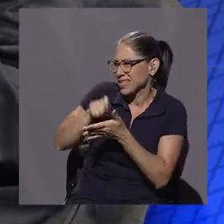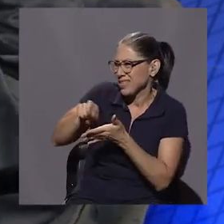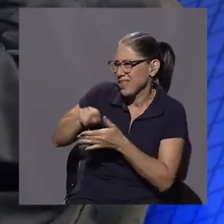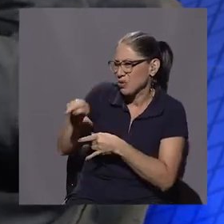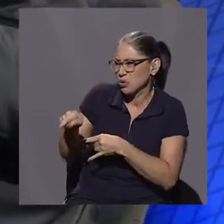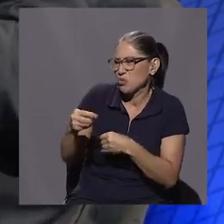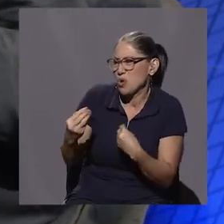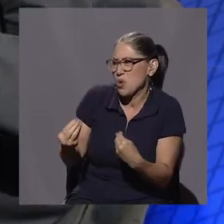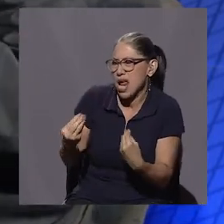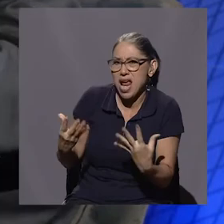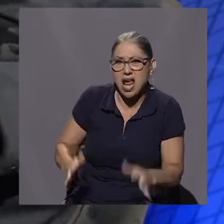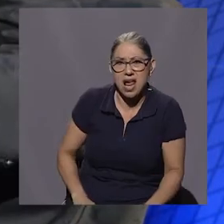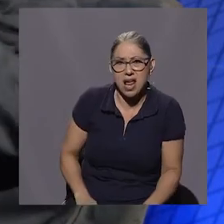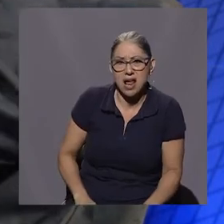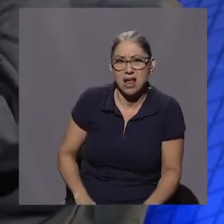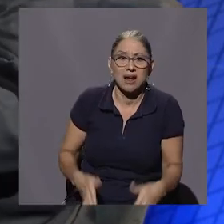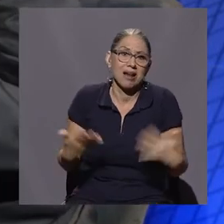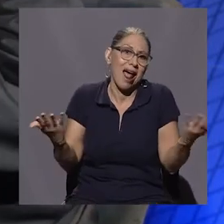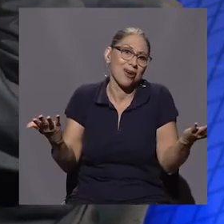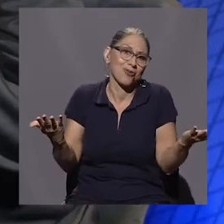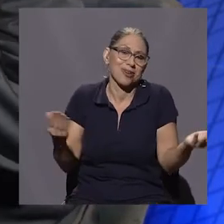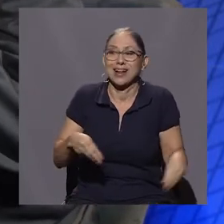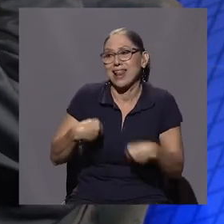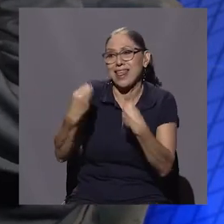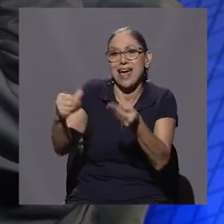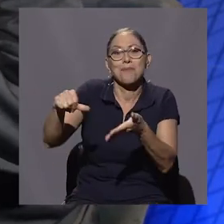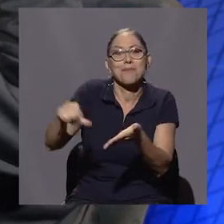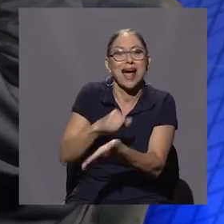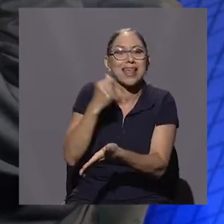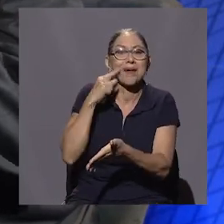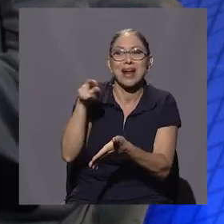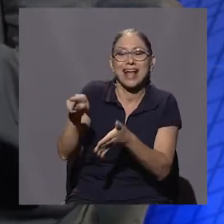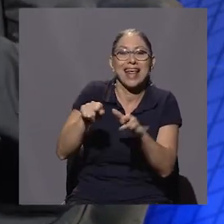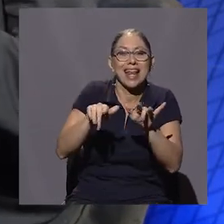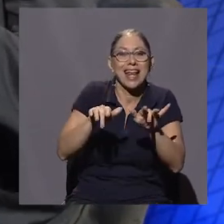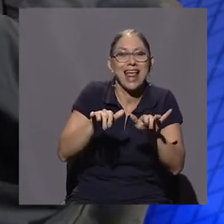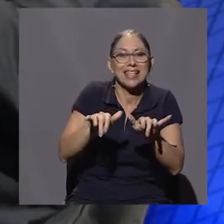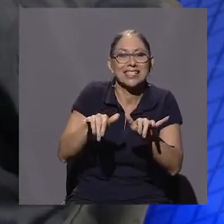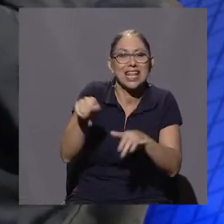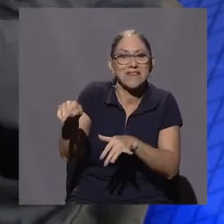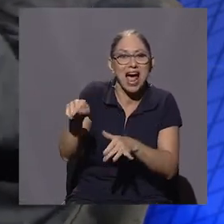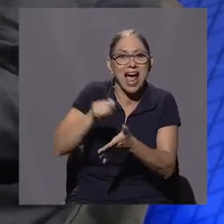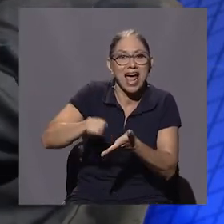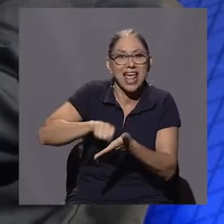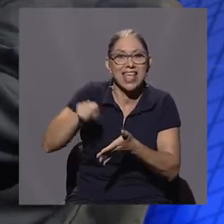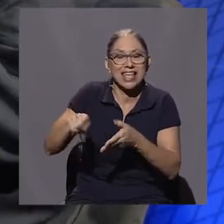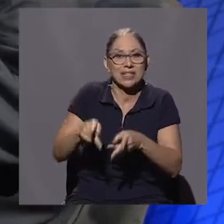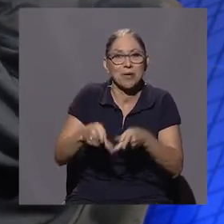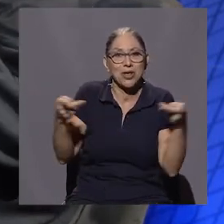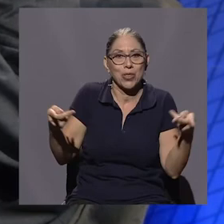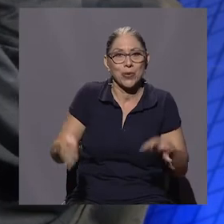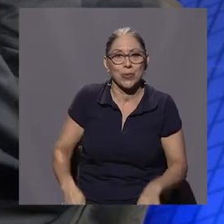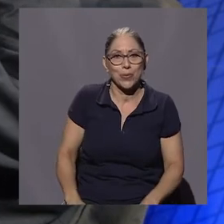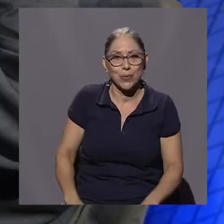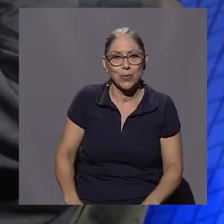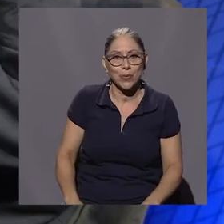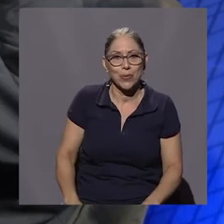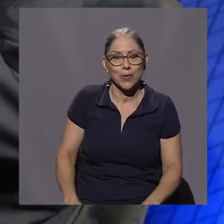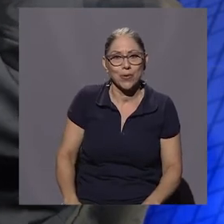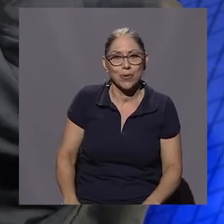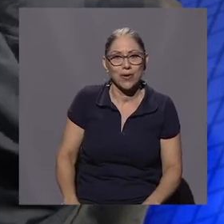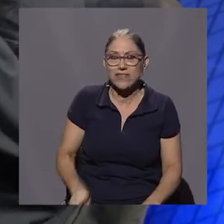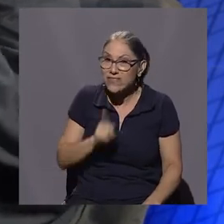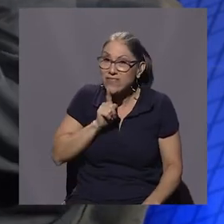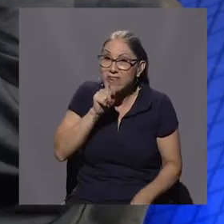Claro, le dan la página para que escriba en ese periódico y así muchos creo que les falta